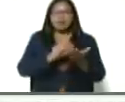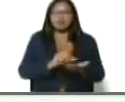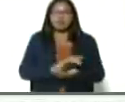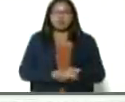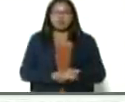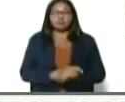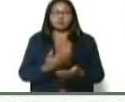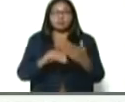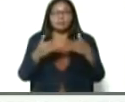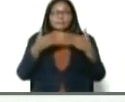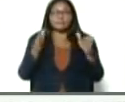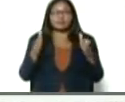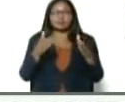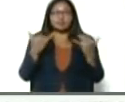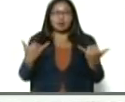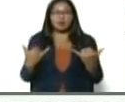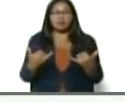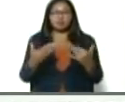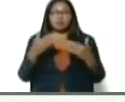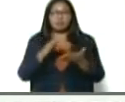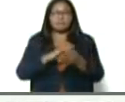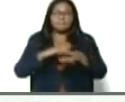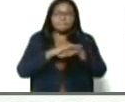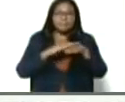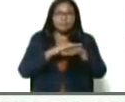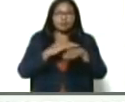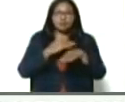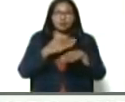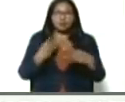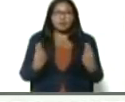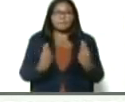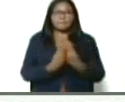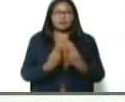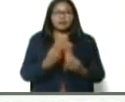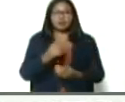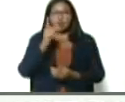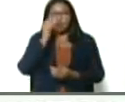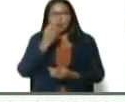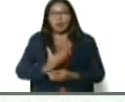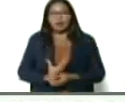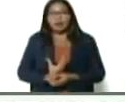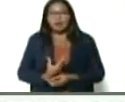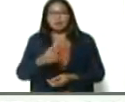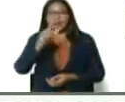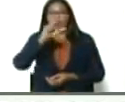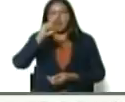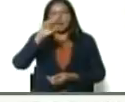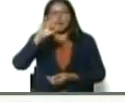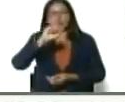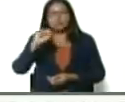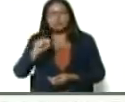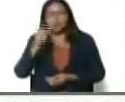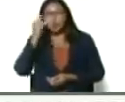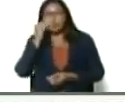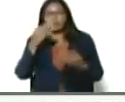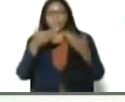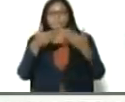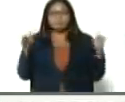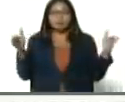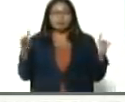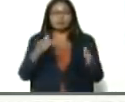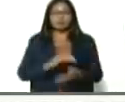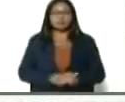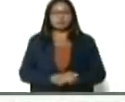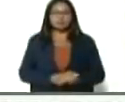vamos a inaugurar, la presidente, con su permiso, yo quiero que me acompañe, Luis López, el alcalde, y todo, inaugurada, esta